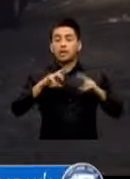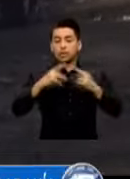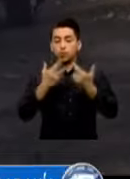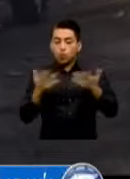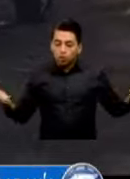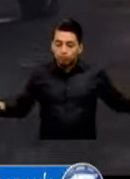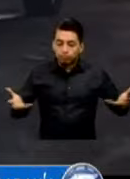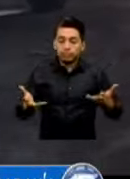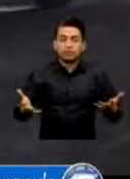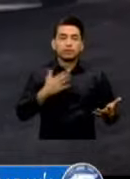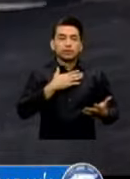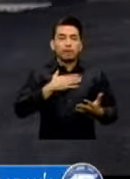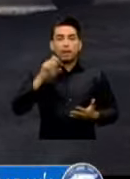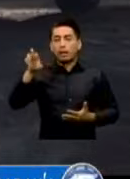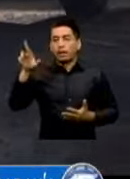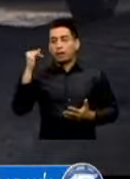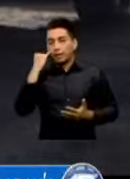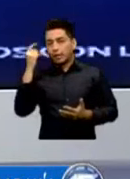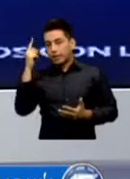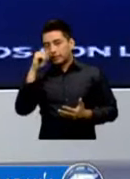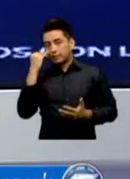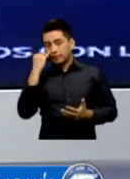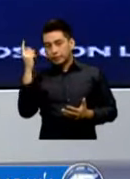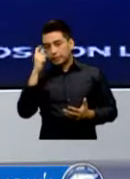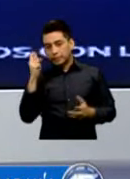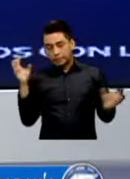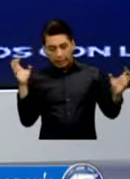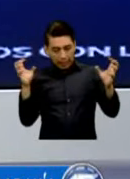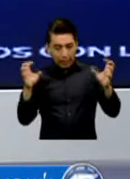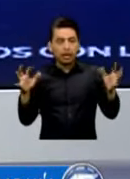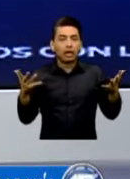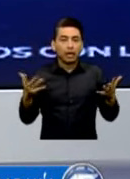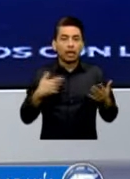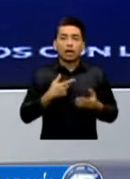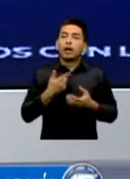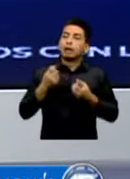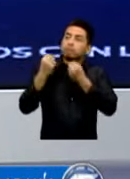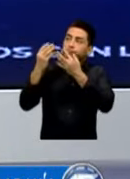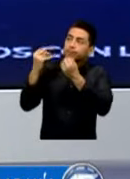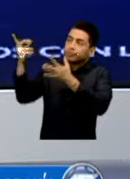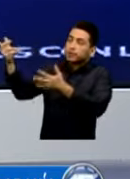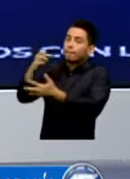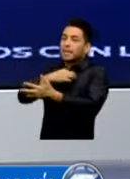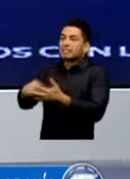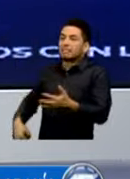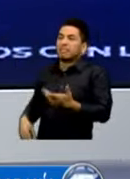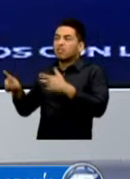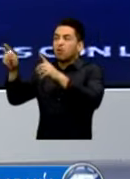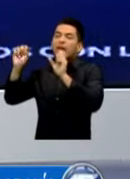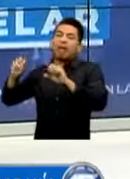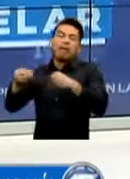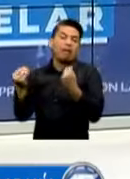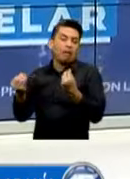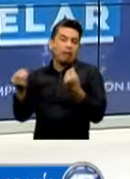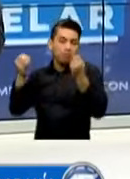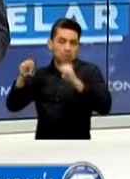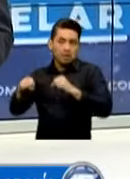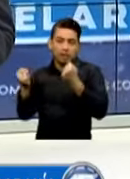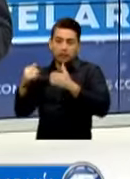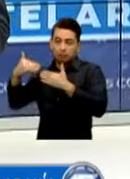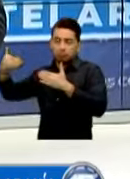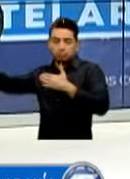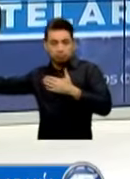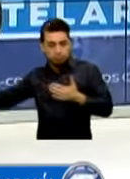Determinar Cuáles Son las Acciones Que se Recomienden Al Presidente De la República En los Futuros Días Bueno Y me Llamaba La atención Que ha Hablado Usted